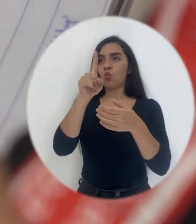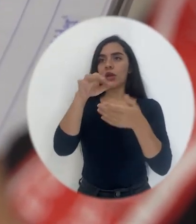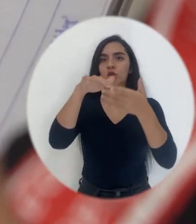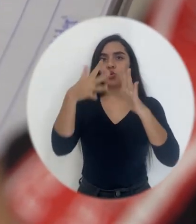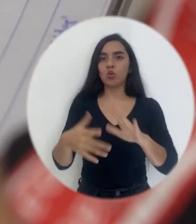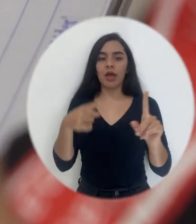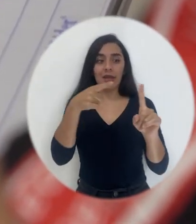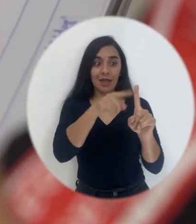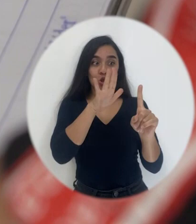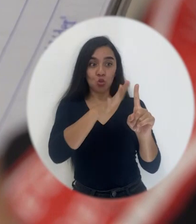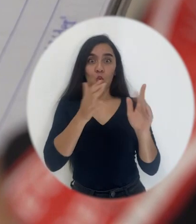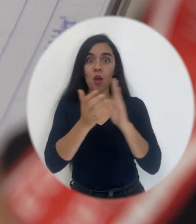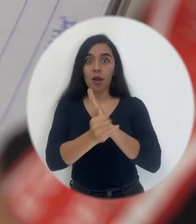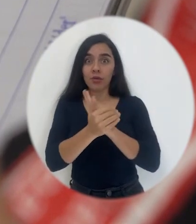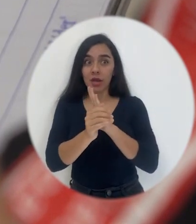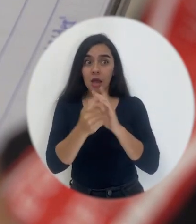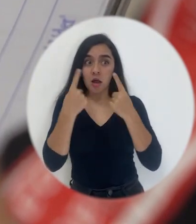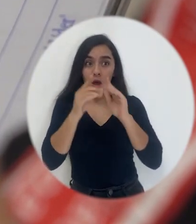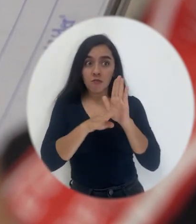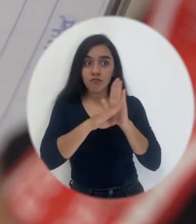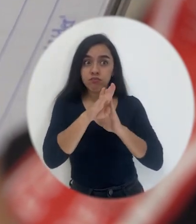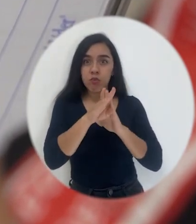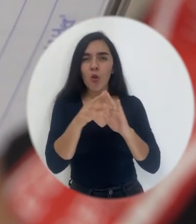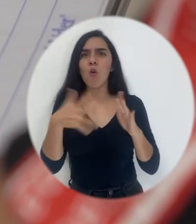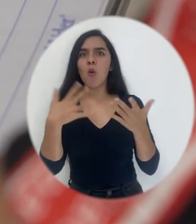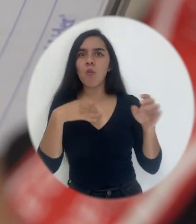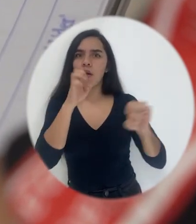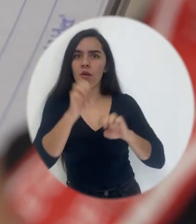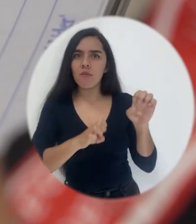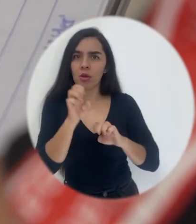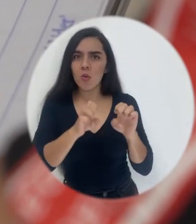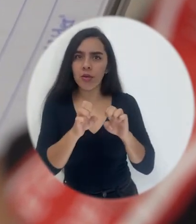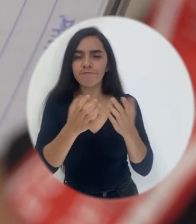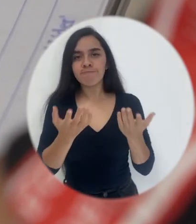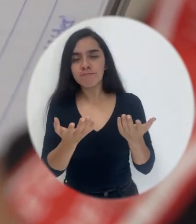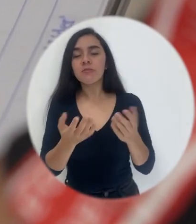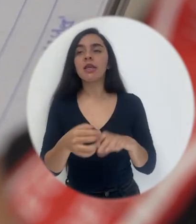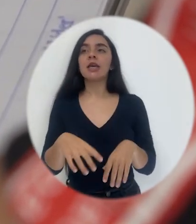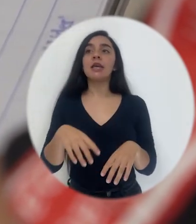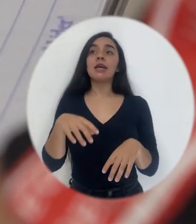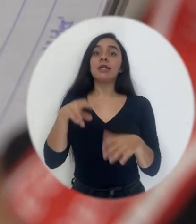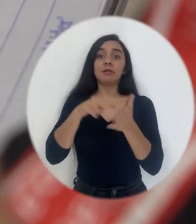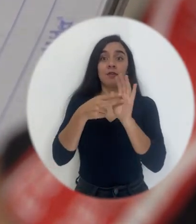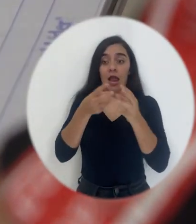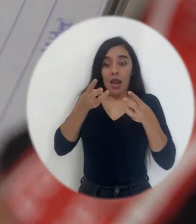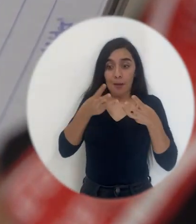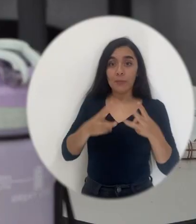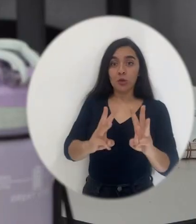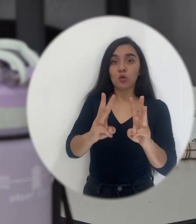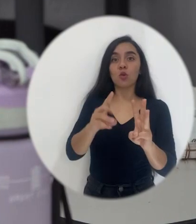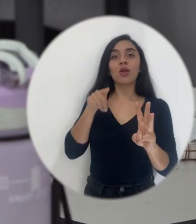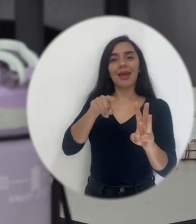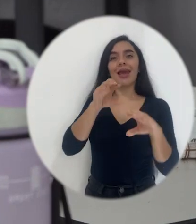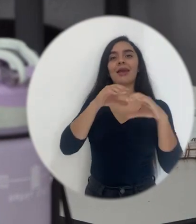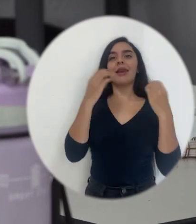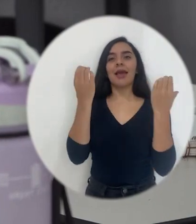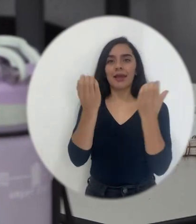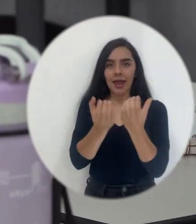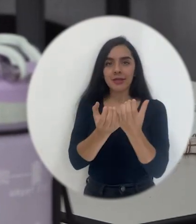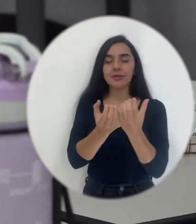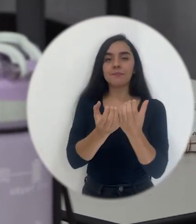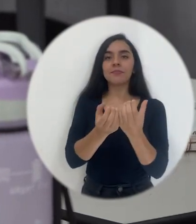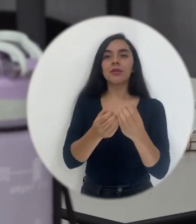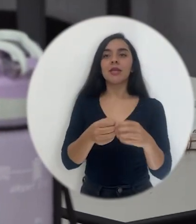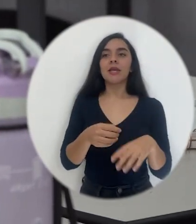en matemática. Aquí creo que una de las claves es, si bien es cierto, las metodologías, las metodologías en clase,